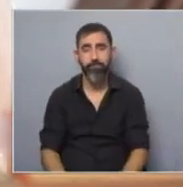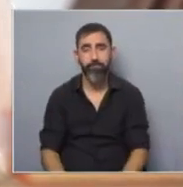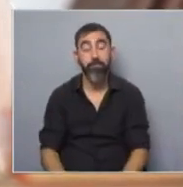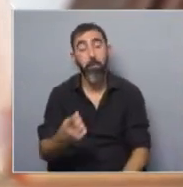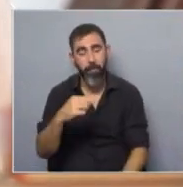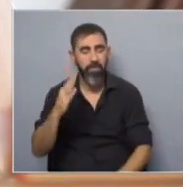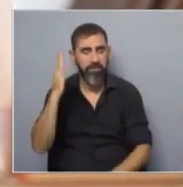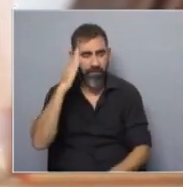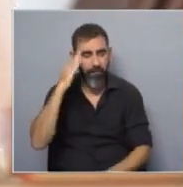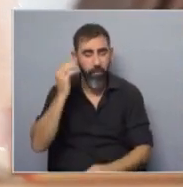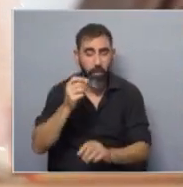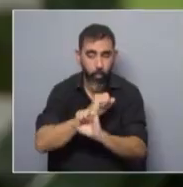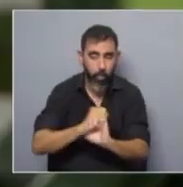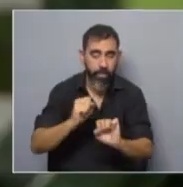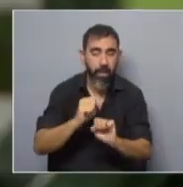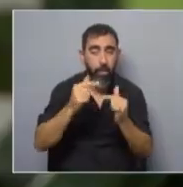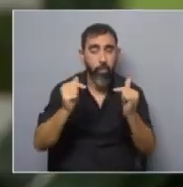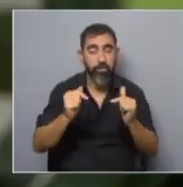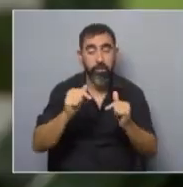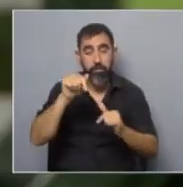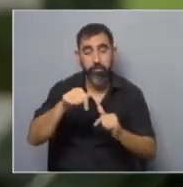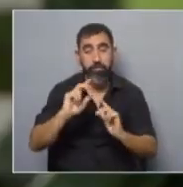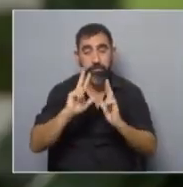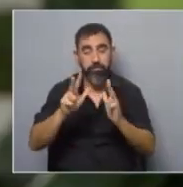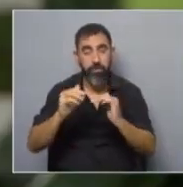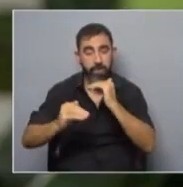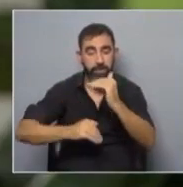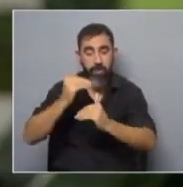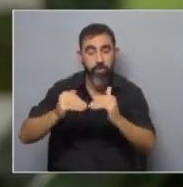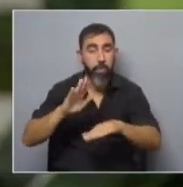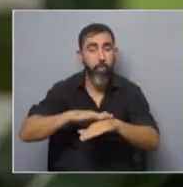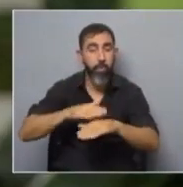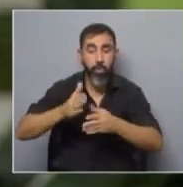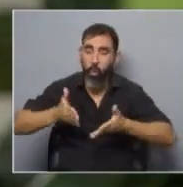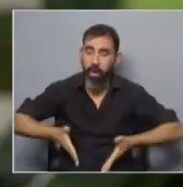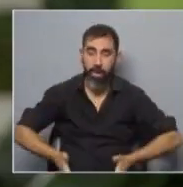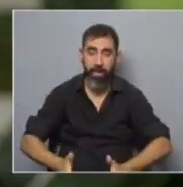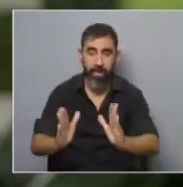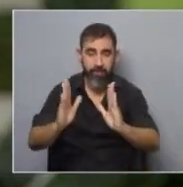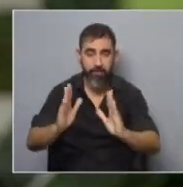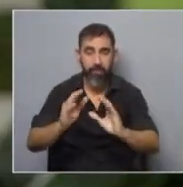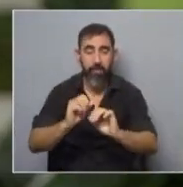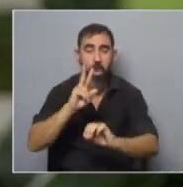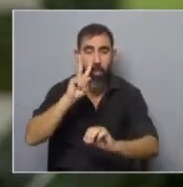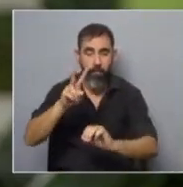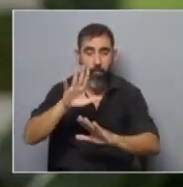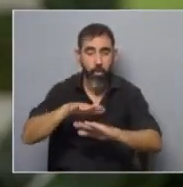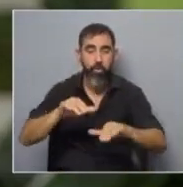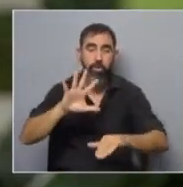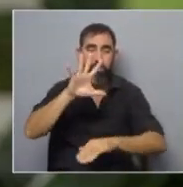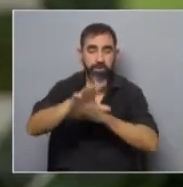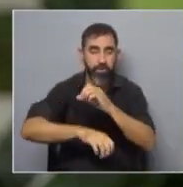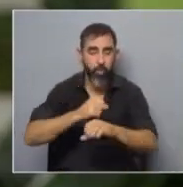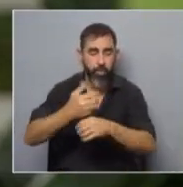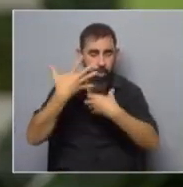Sin embargo, sabemos que estas habilidades de las que te hablaba hoy se desarrollan ya desde que los niños nacen y las podemos ver muy bien cuando los niños tienen cinco